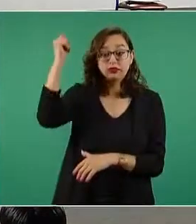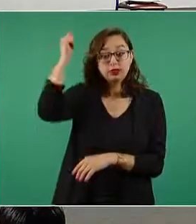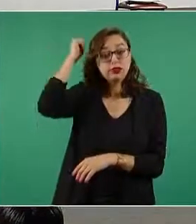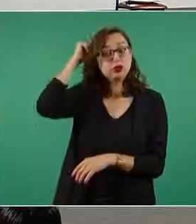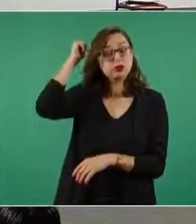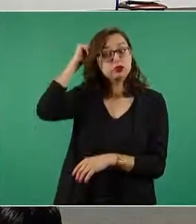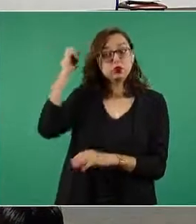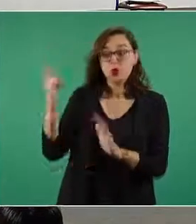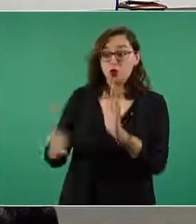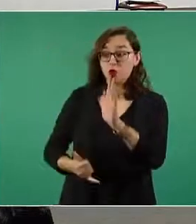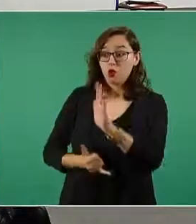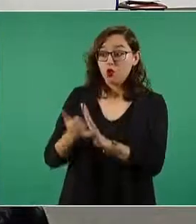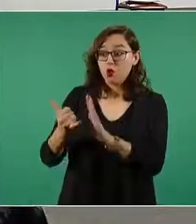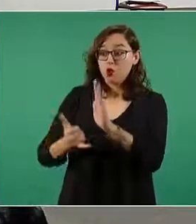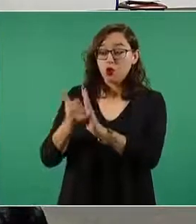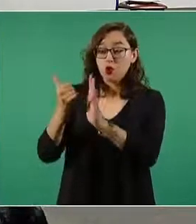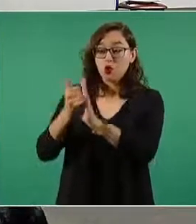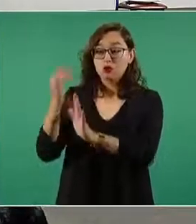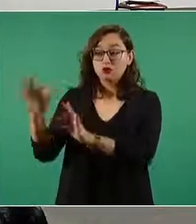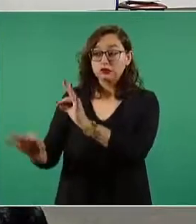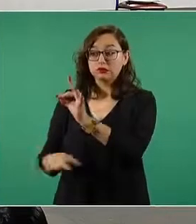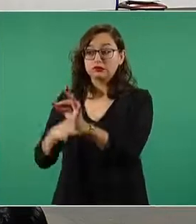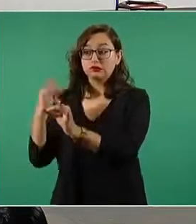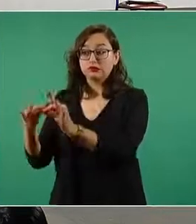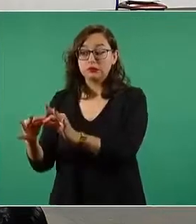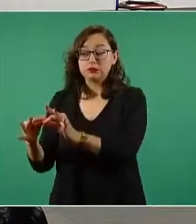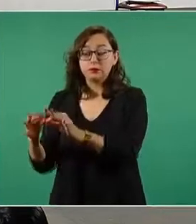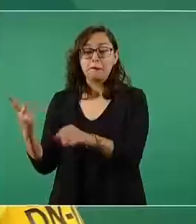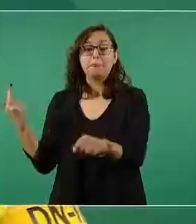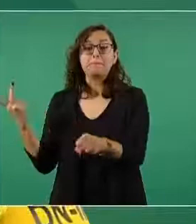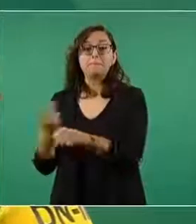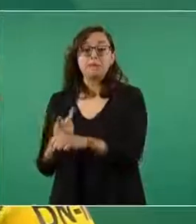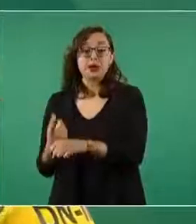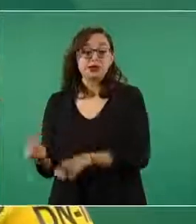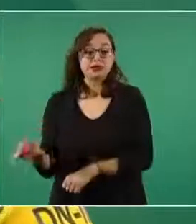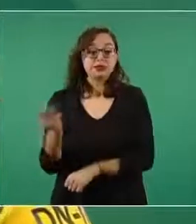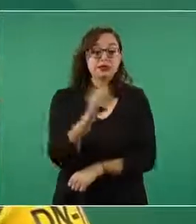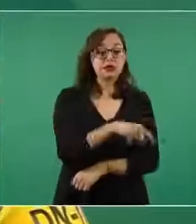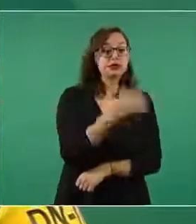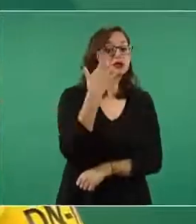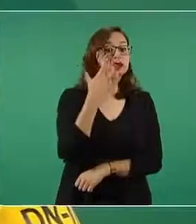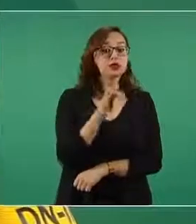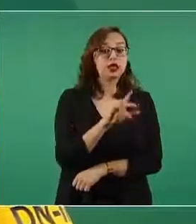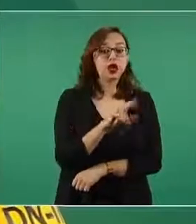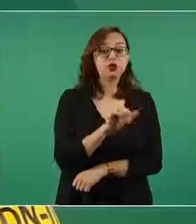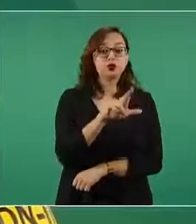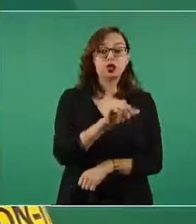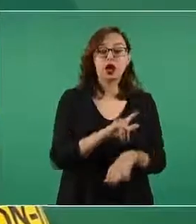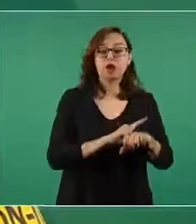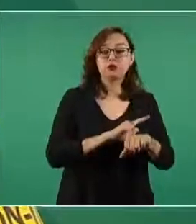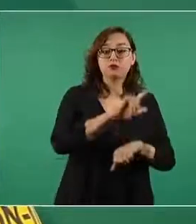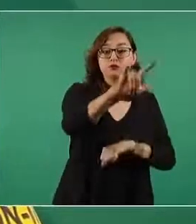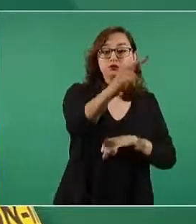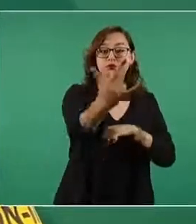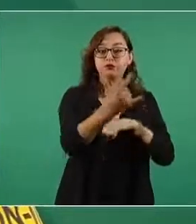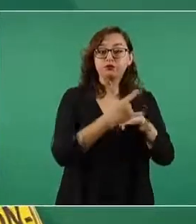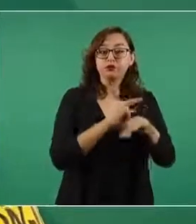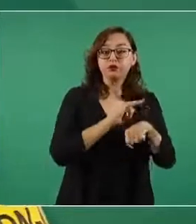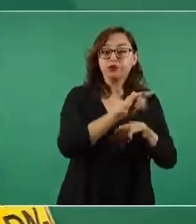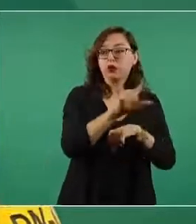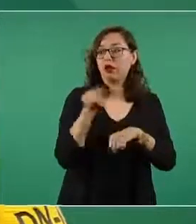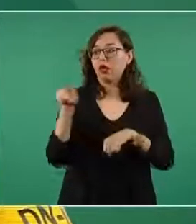aéreas de nuestra base interferirían en el despegue aterrizaje y patrones de espera